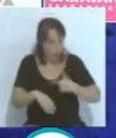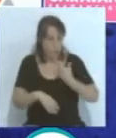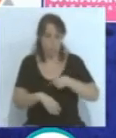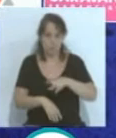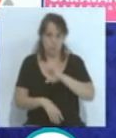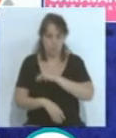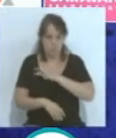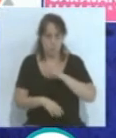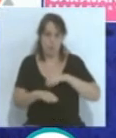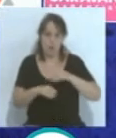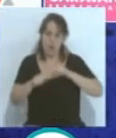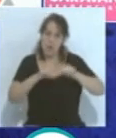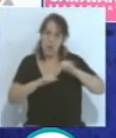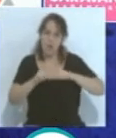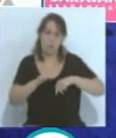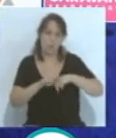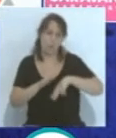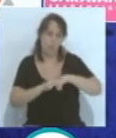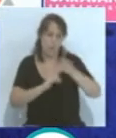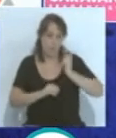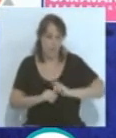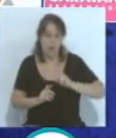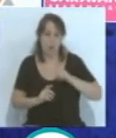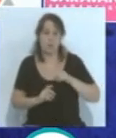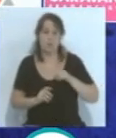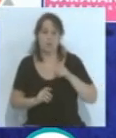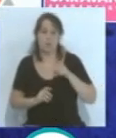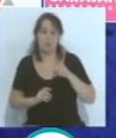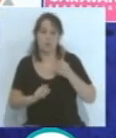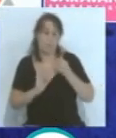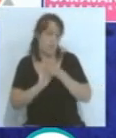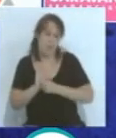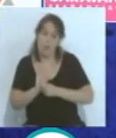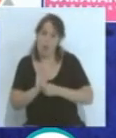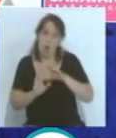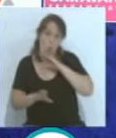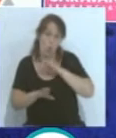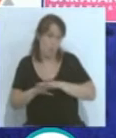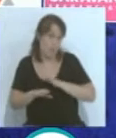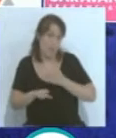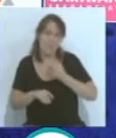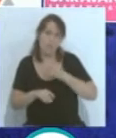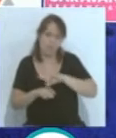ha tenido la liga de fútbol profesional. Se han tomado todas las medidas que había que tomar y más.